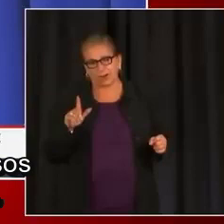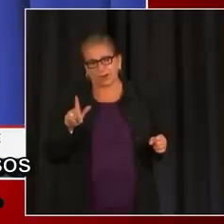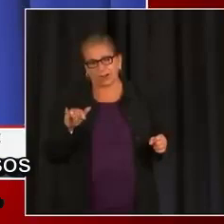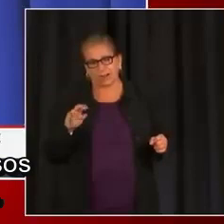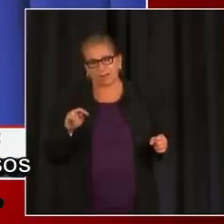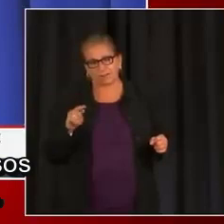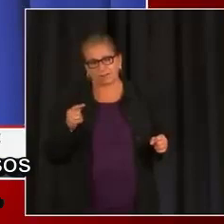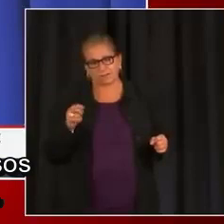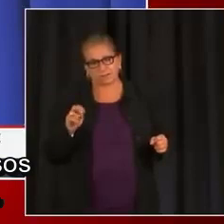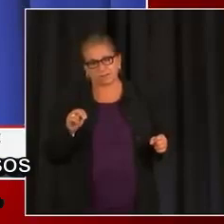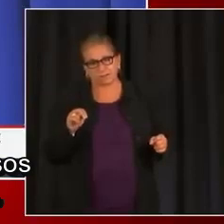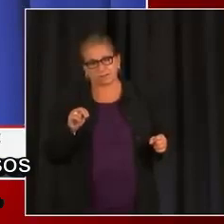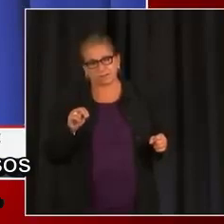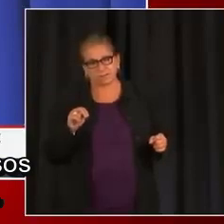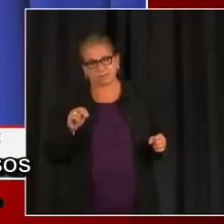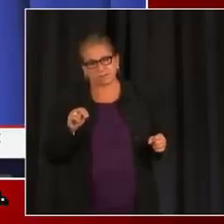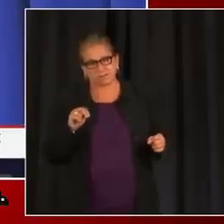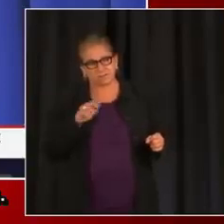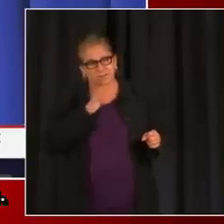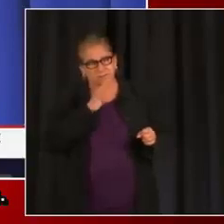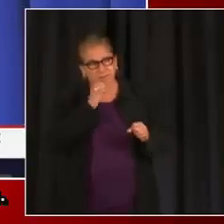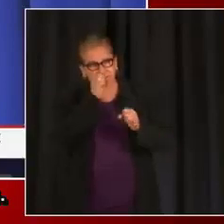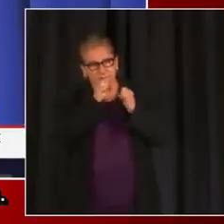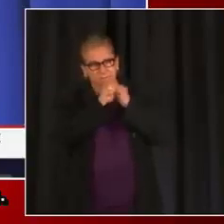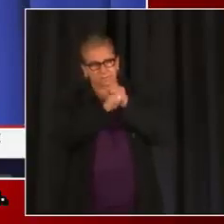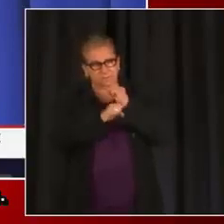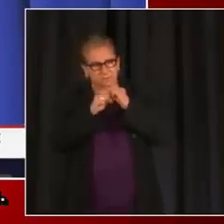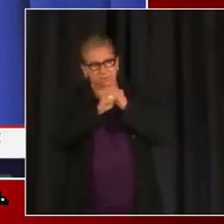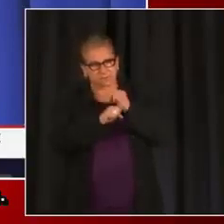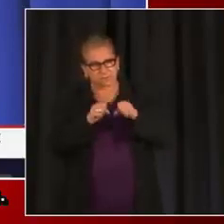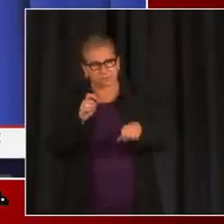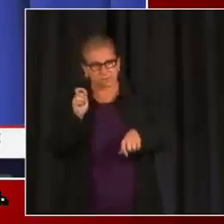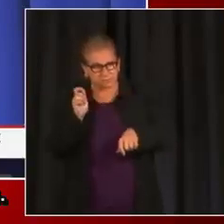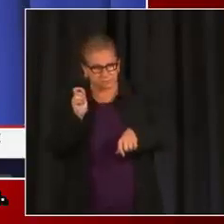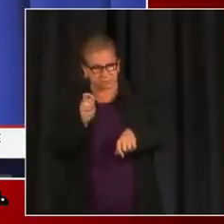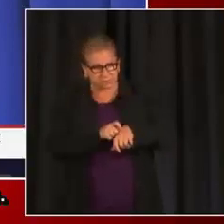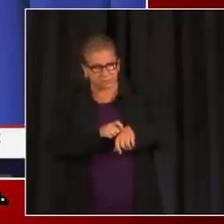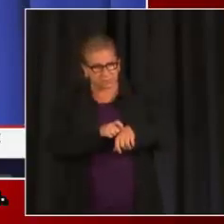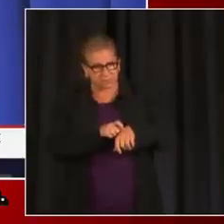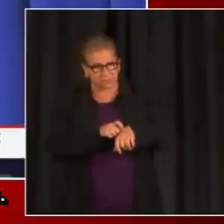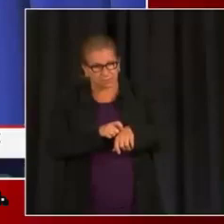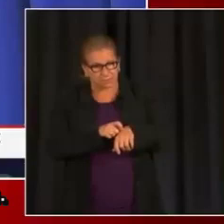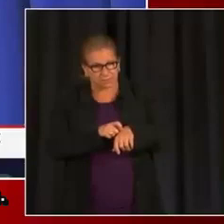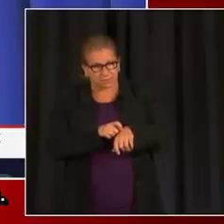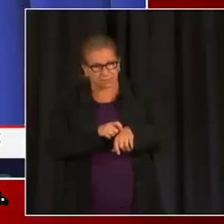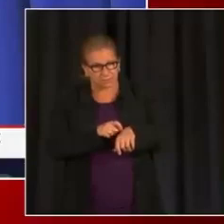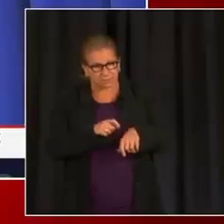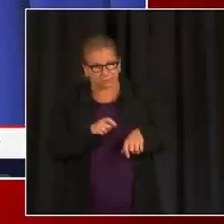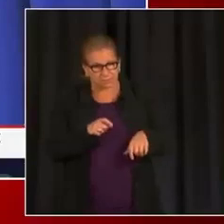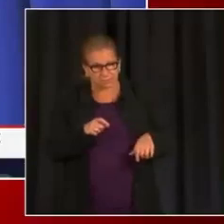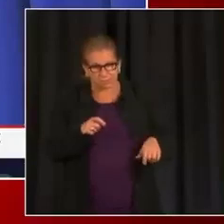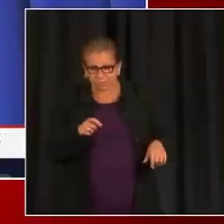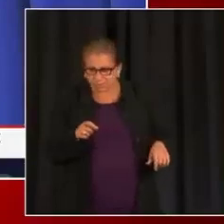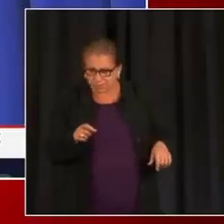casos de mordeduras de insectos que parecen estar relacionadas con los huevos de la cigarra.